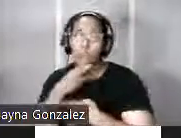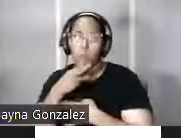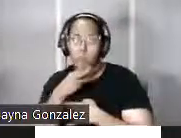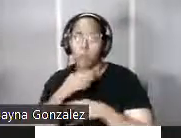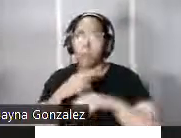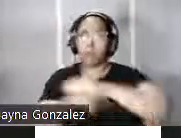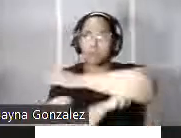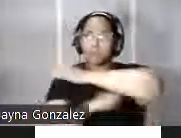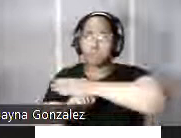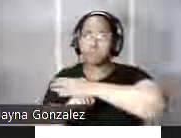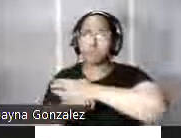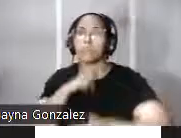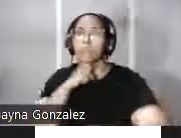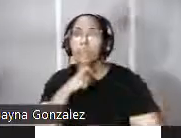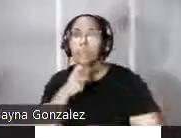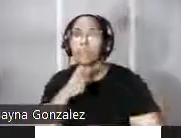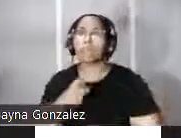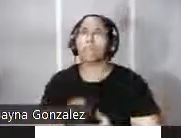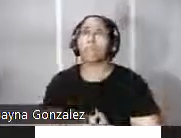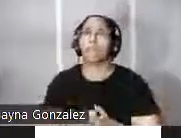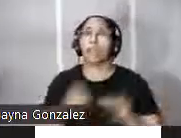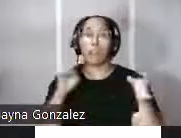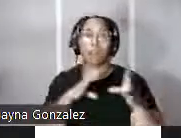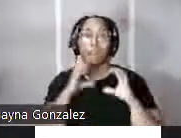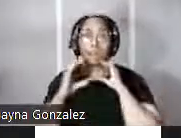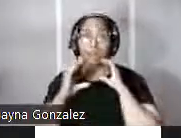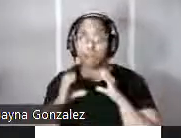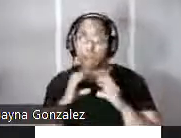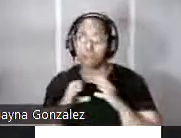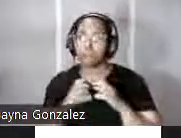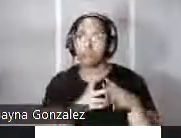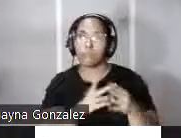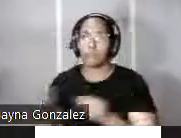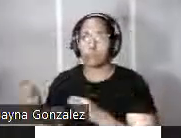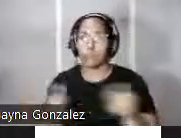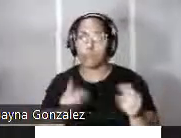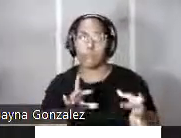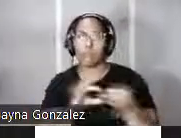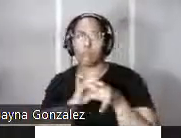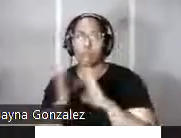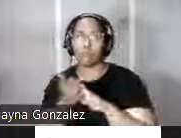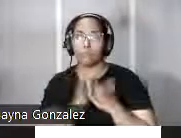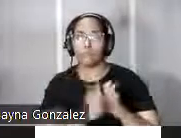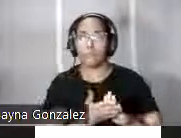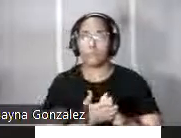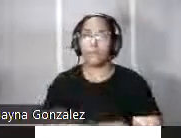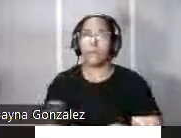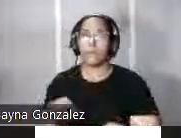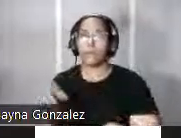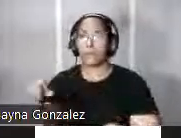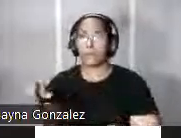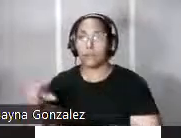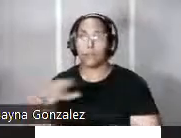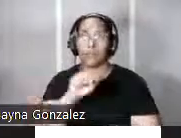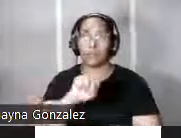puentes metálicos se mejoró la red de comunicaciones con un tranvía que como saben unía los municipios de Río Piedras y de San